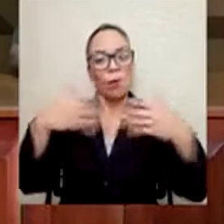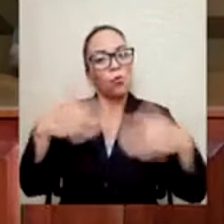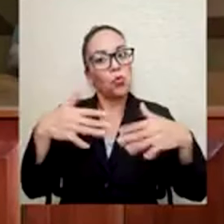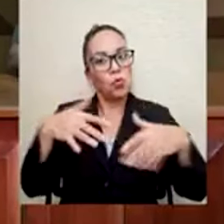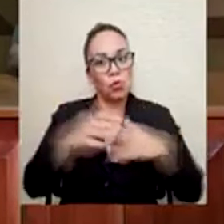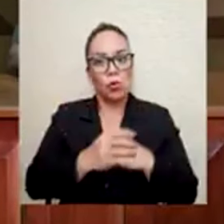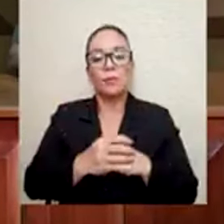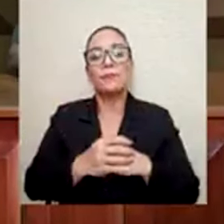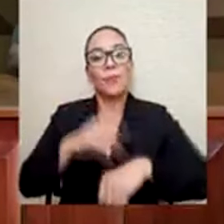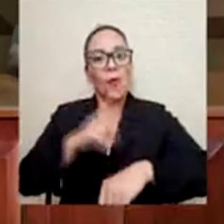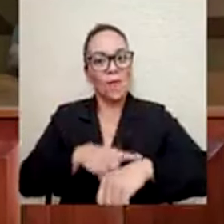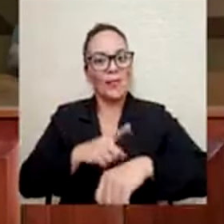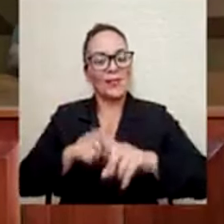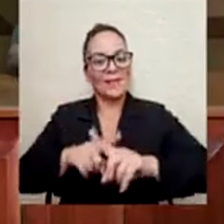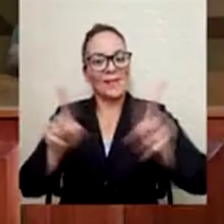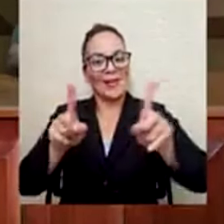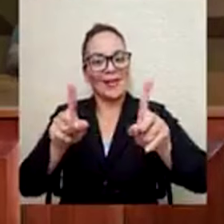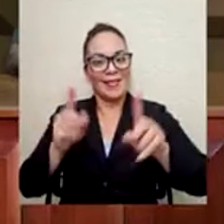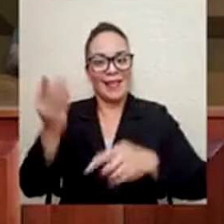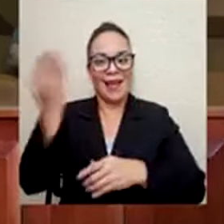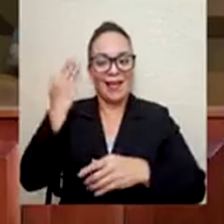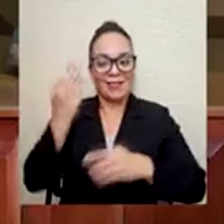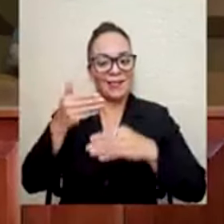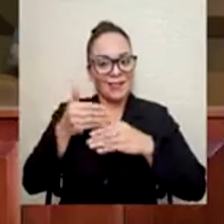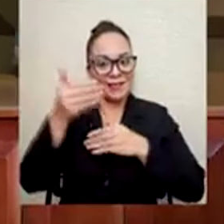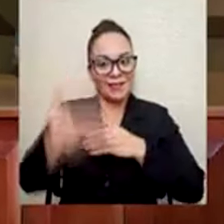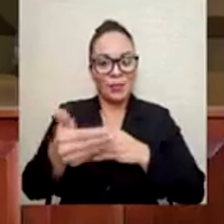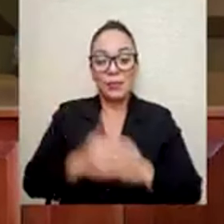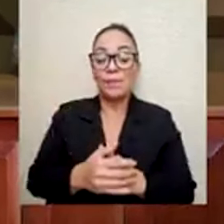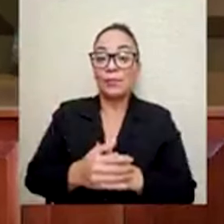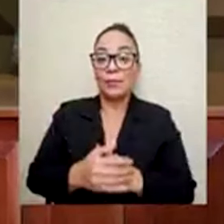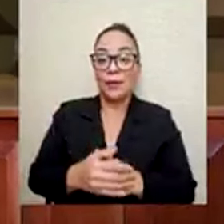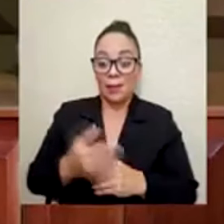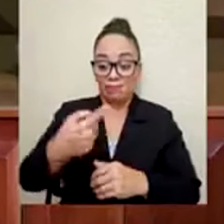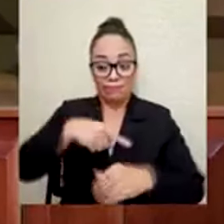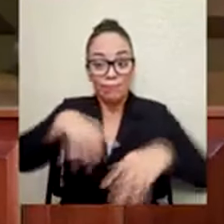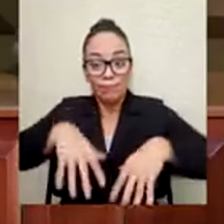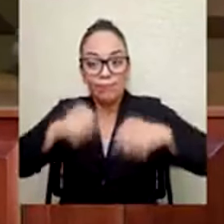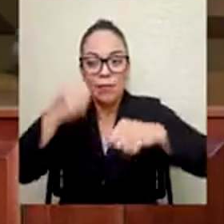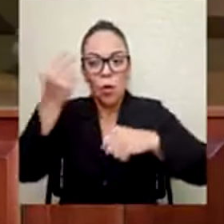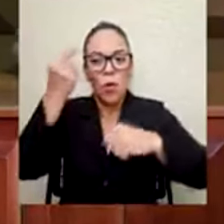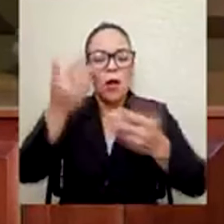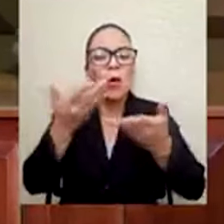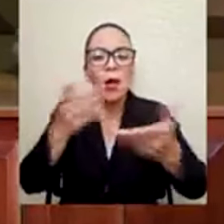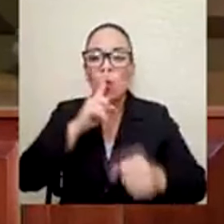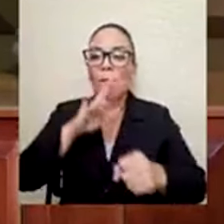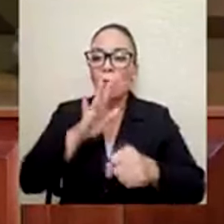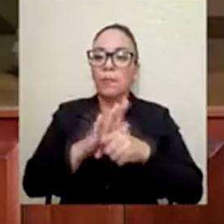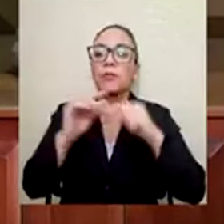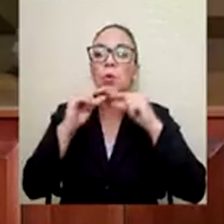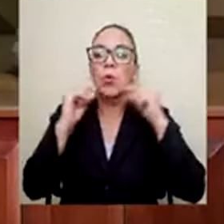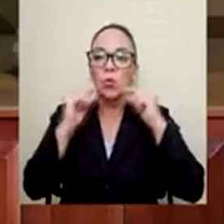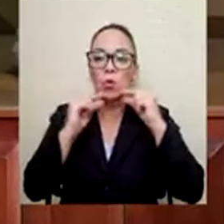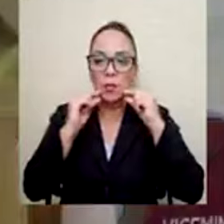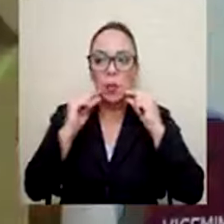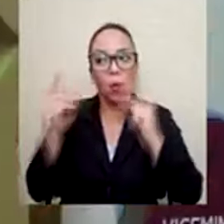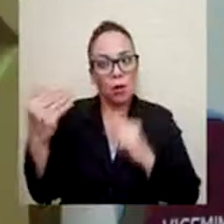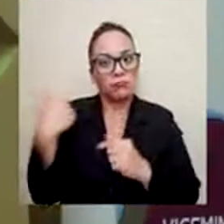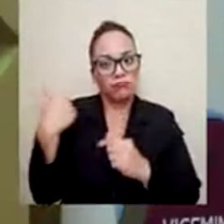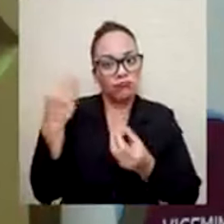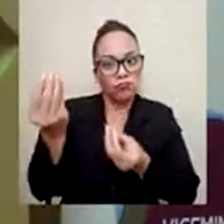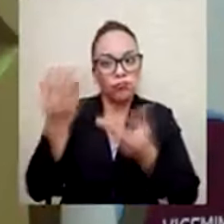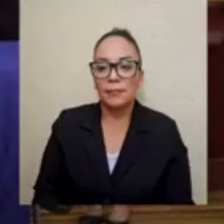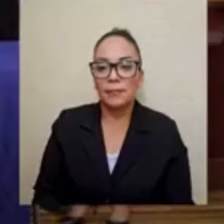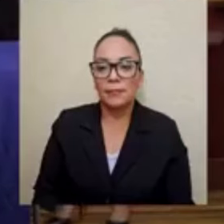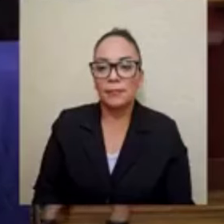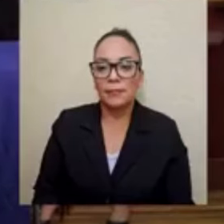porque desde que se inició el gobierno, uno de los compromisos que tenía don Rodrigo y nos lo hizo saber, era